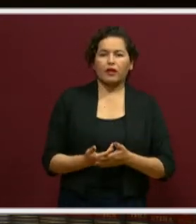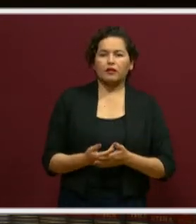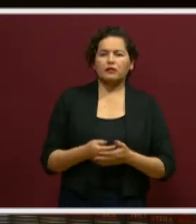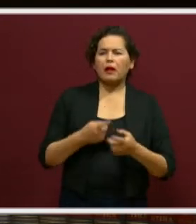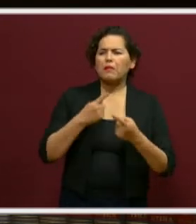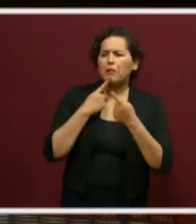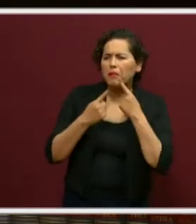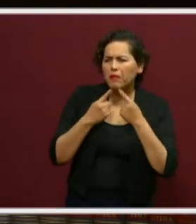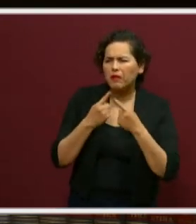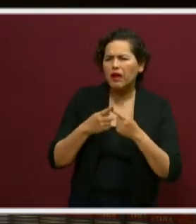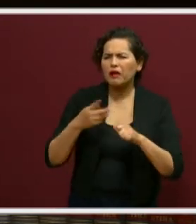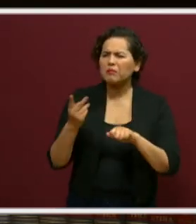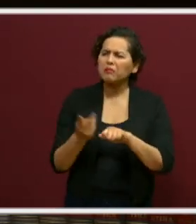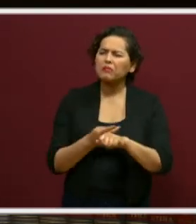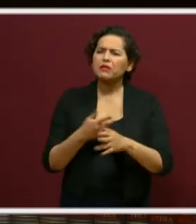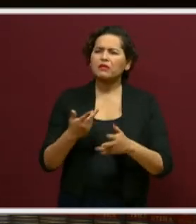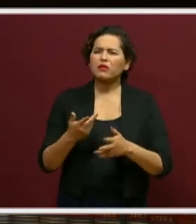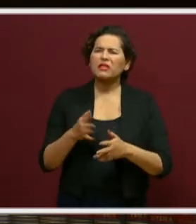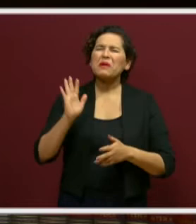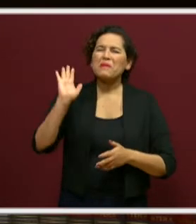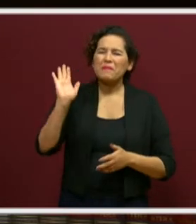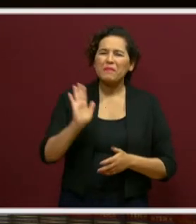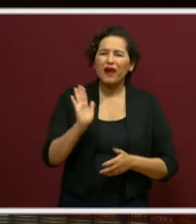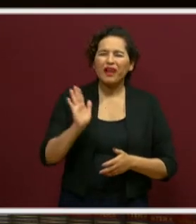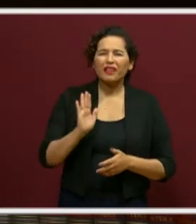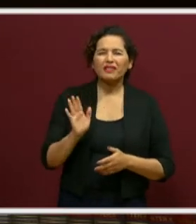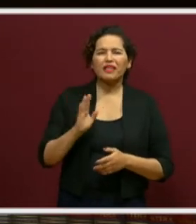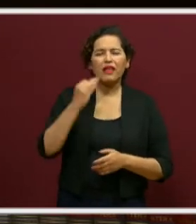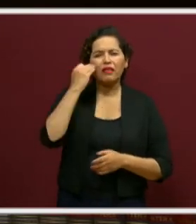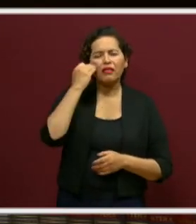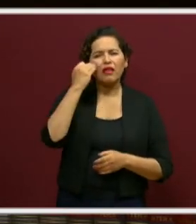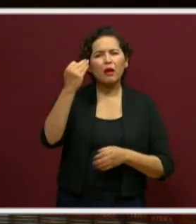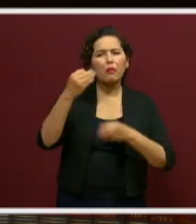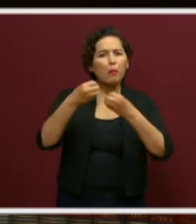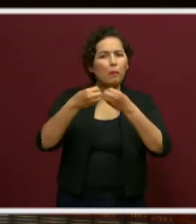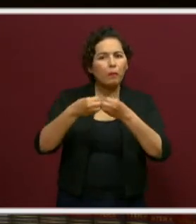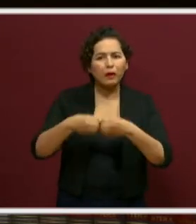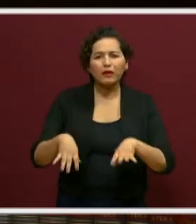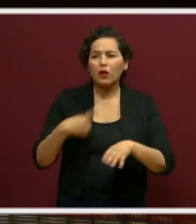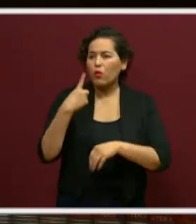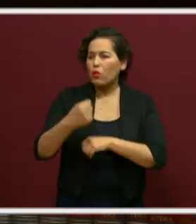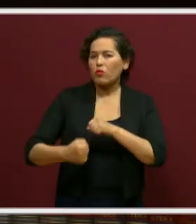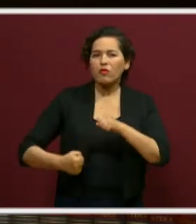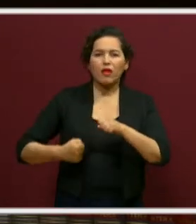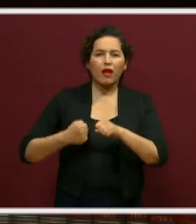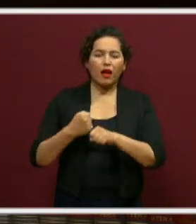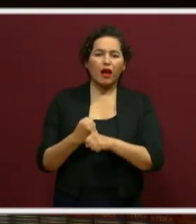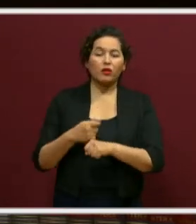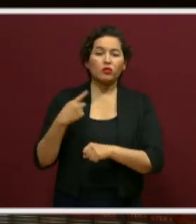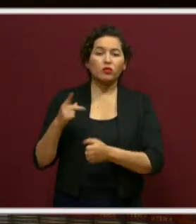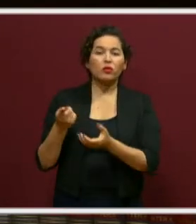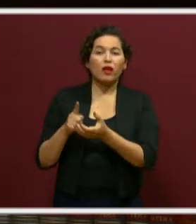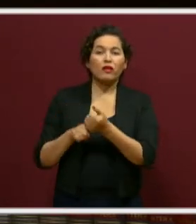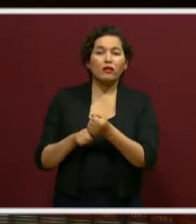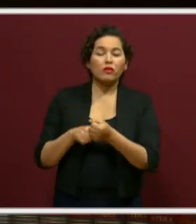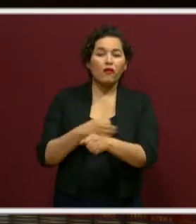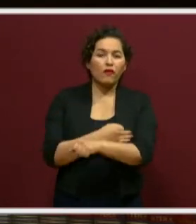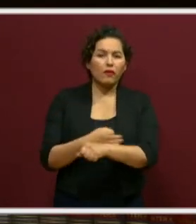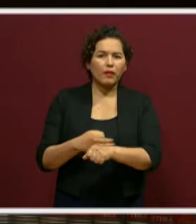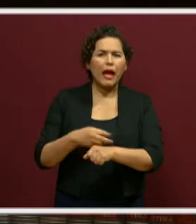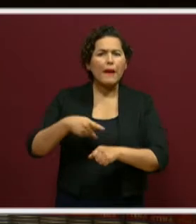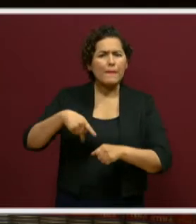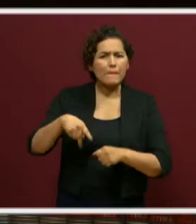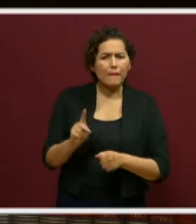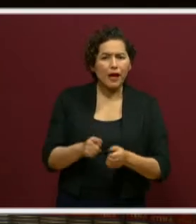todo este año de aprendizaje a distancia desde las familias. Y esto revela que no, esto